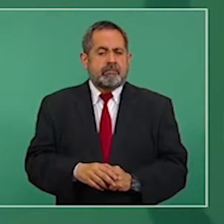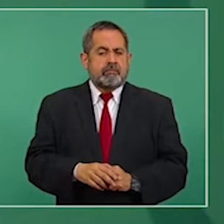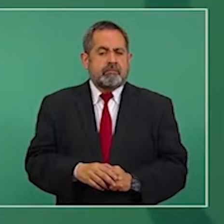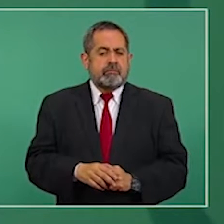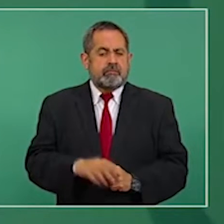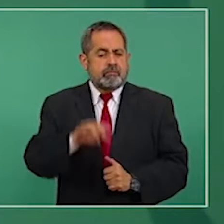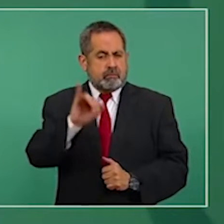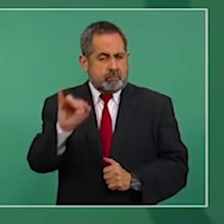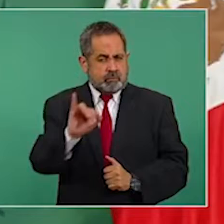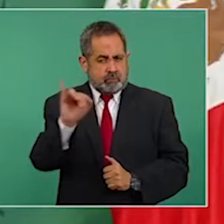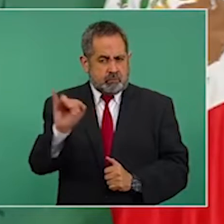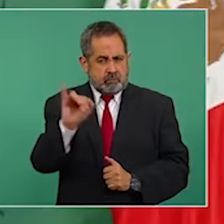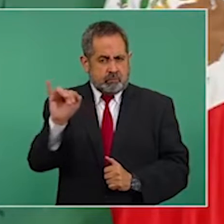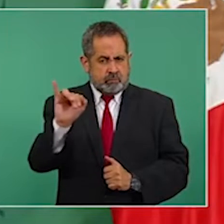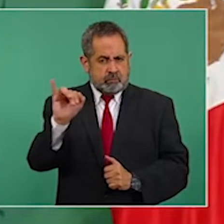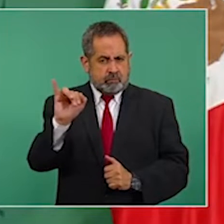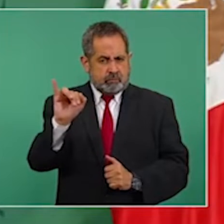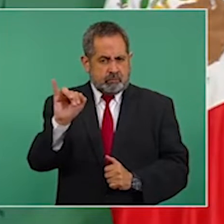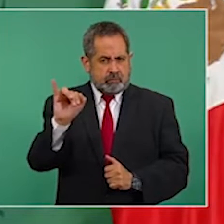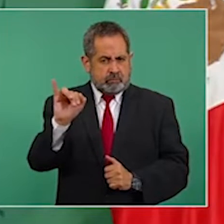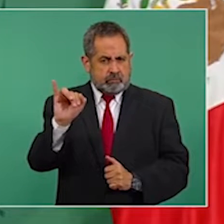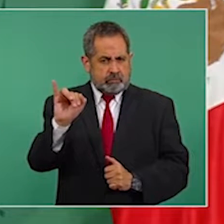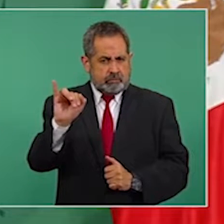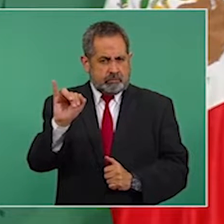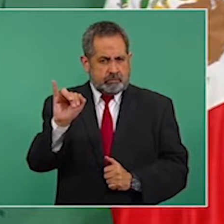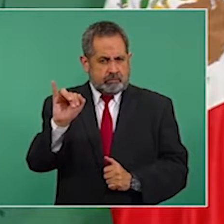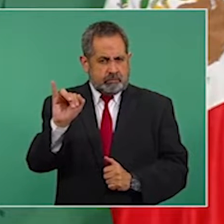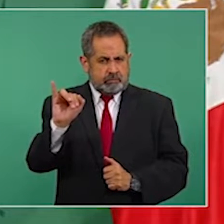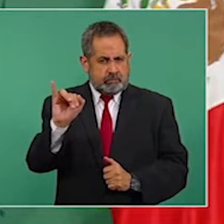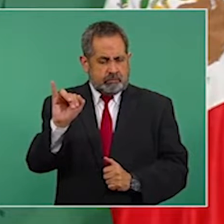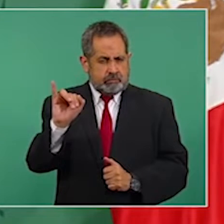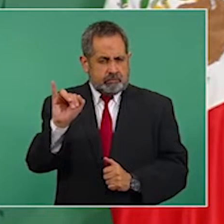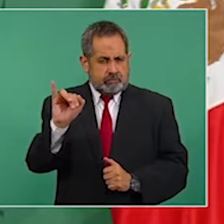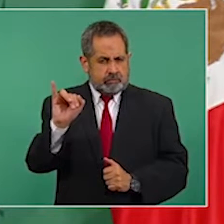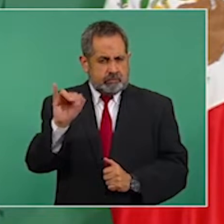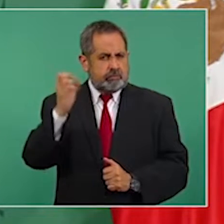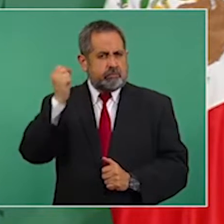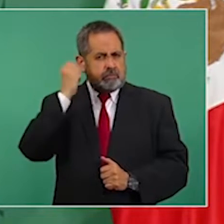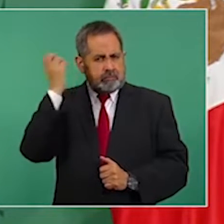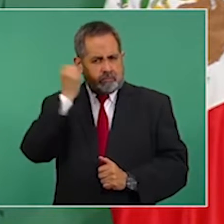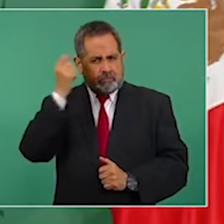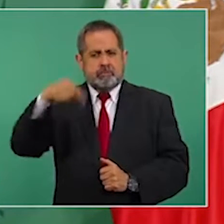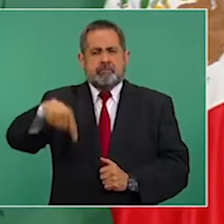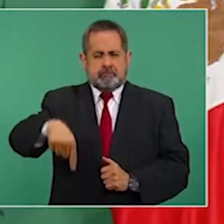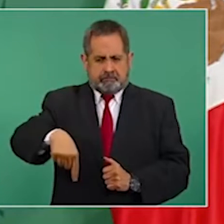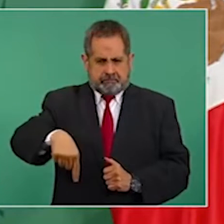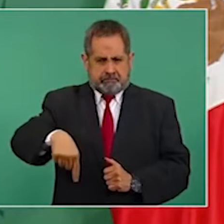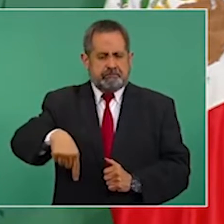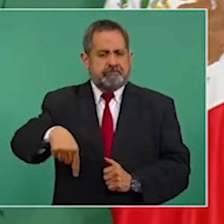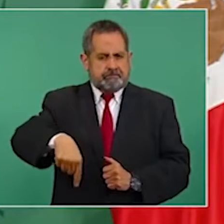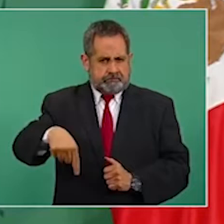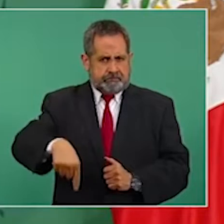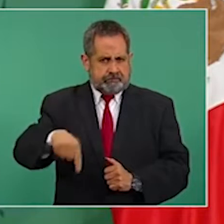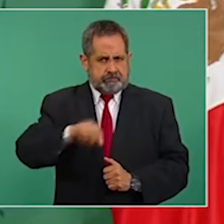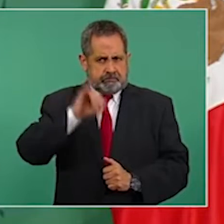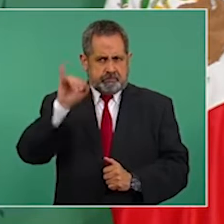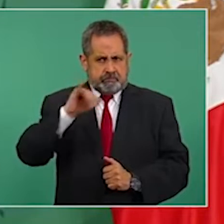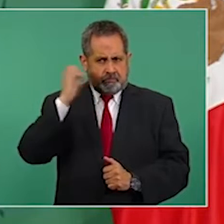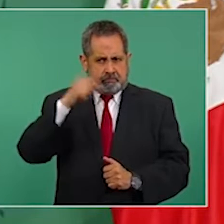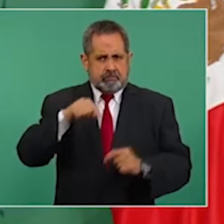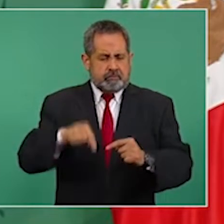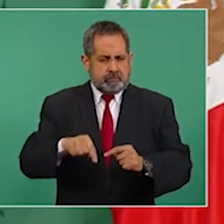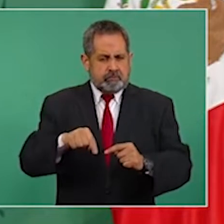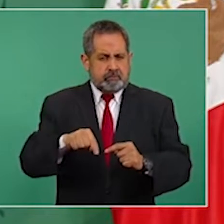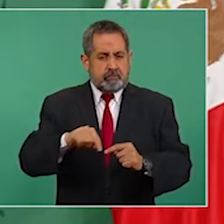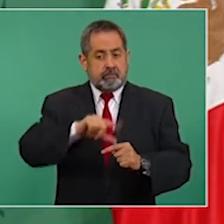El jueves tenemos conferencia aquí y